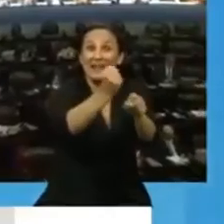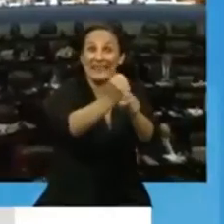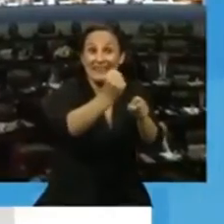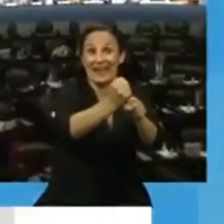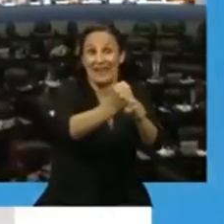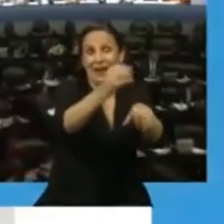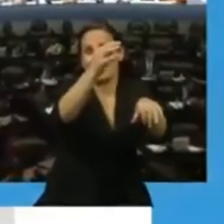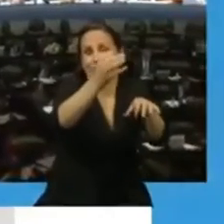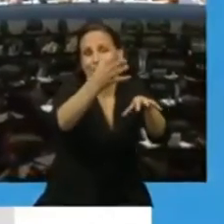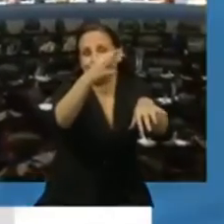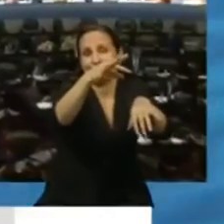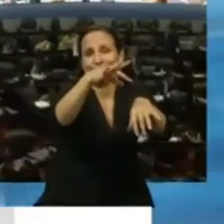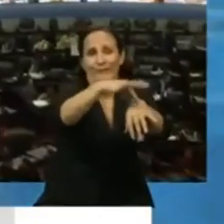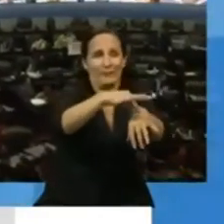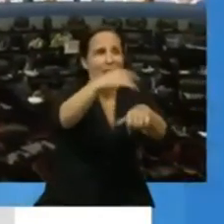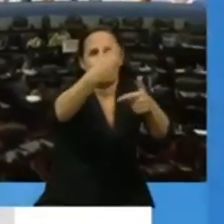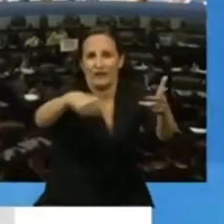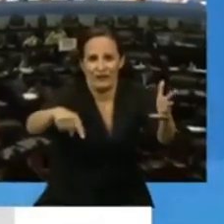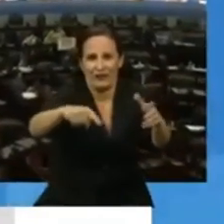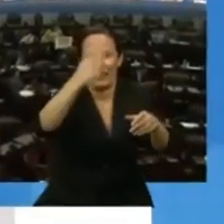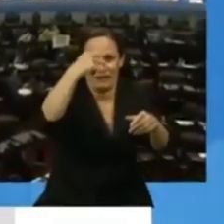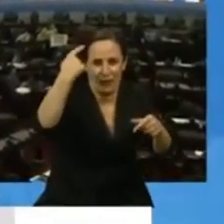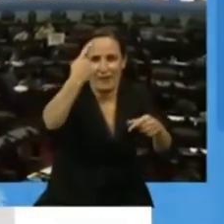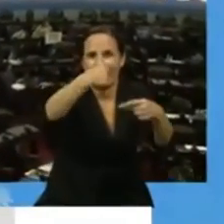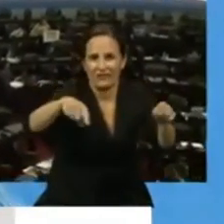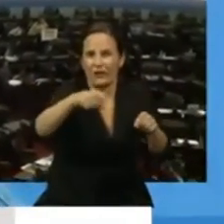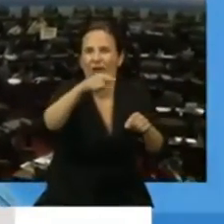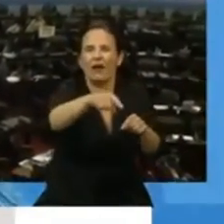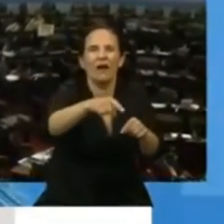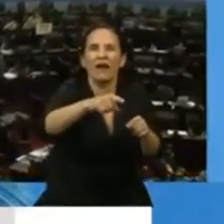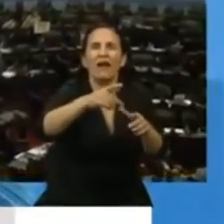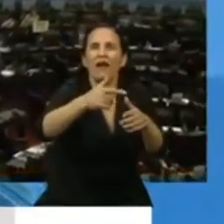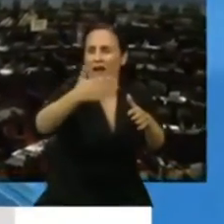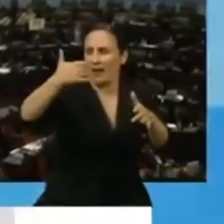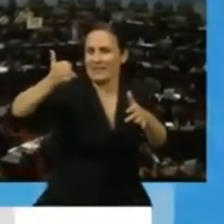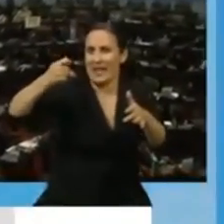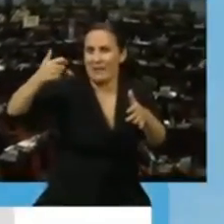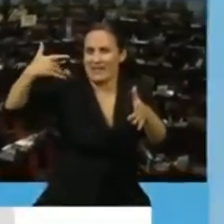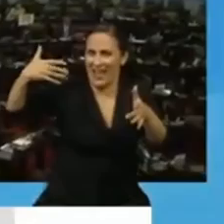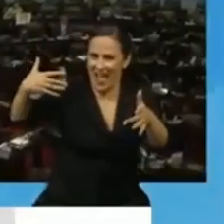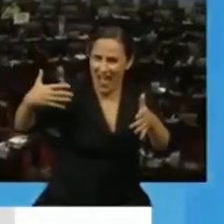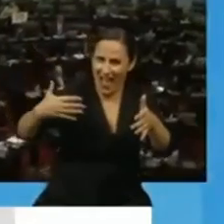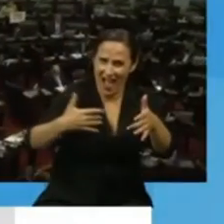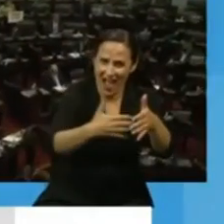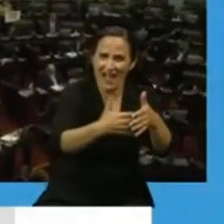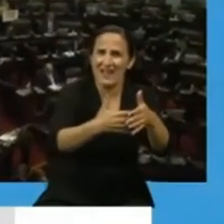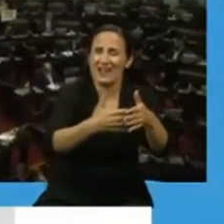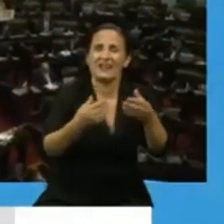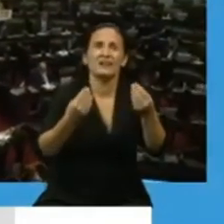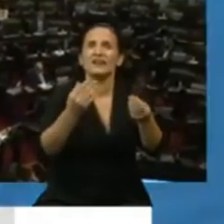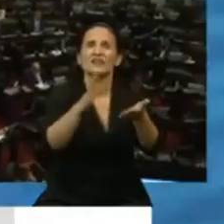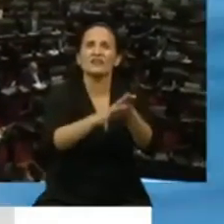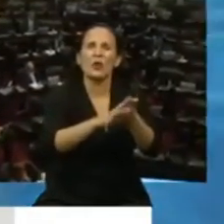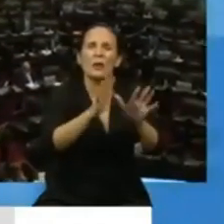función del promedio mensual que surge de los últimos seis meses y que se calcula sobre las prestaciones